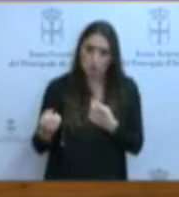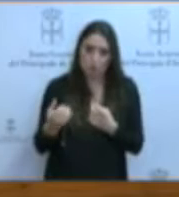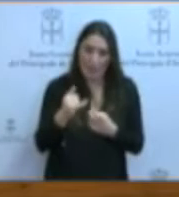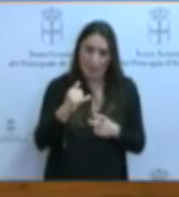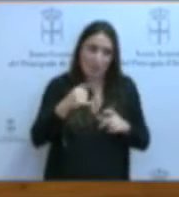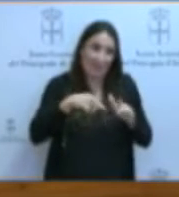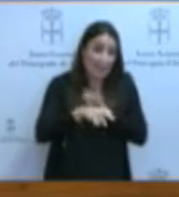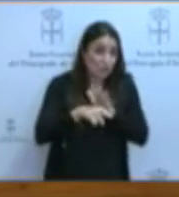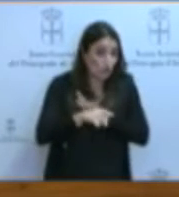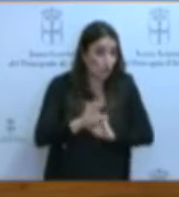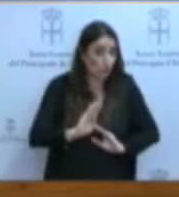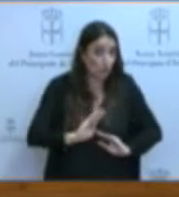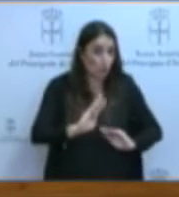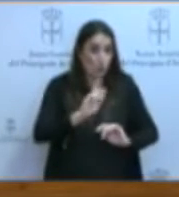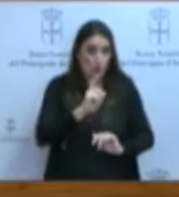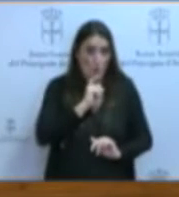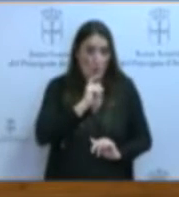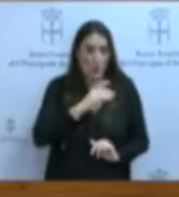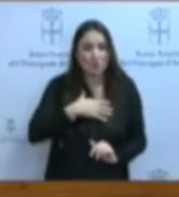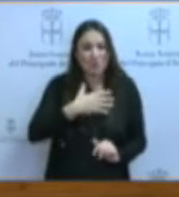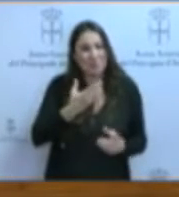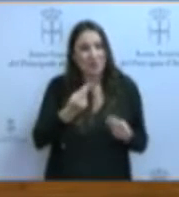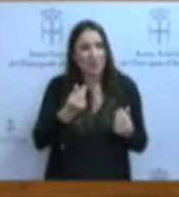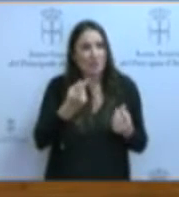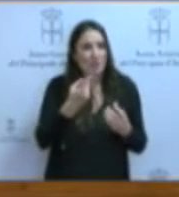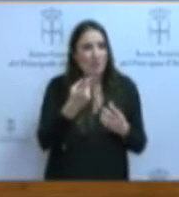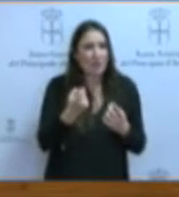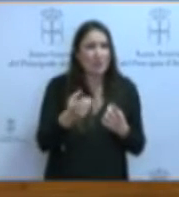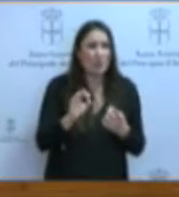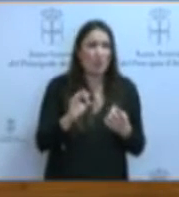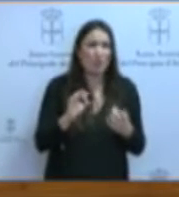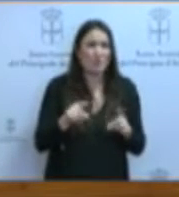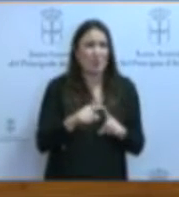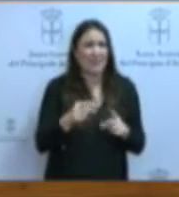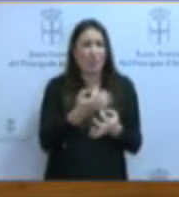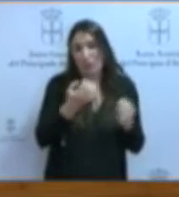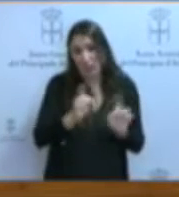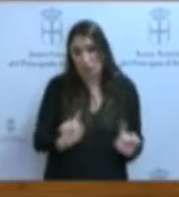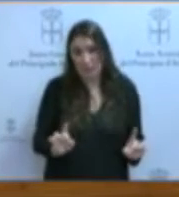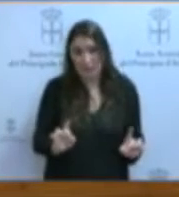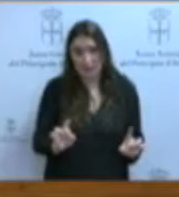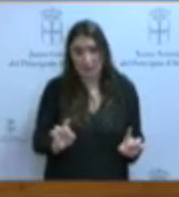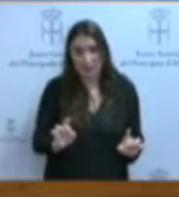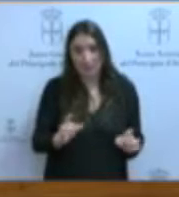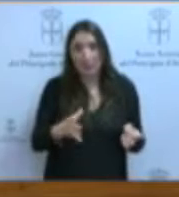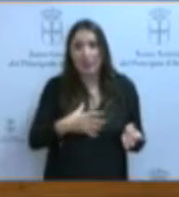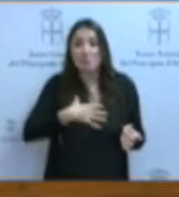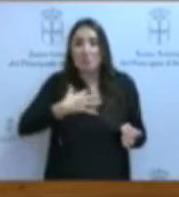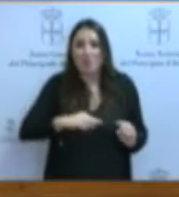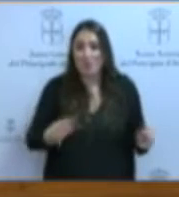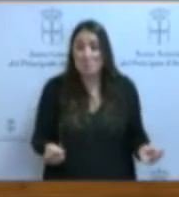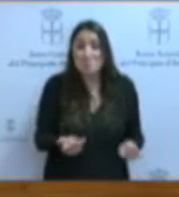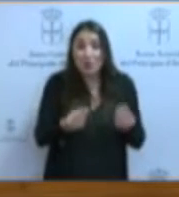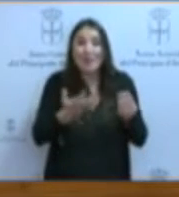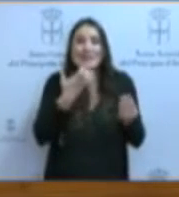gestión que probablemente, o más que deficiencias, disfuncionalidades, digamos, que se podrían mejorar mediante una